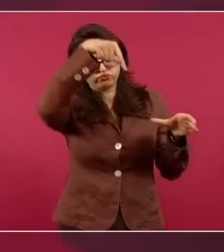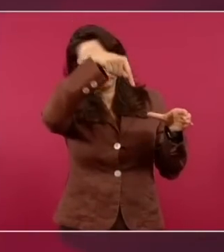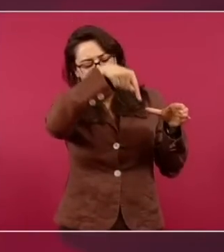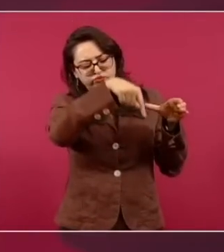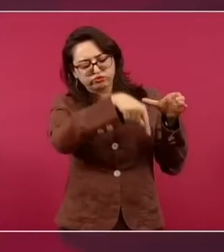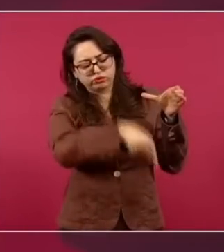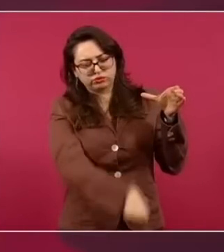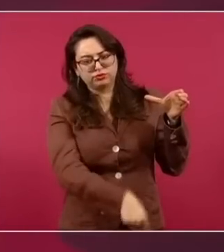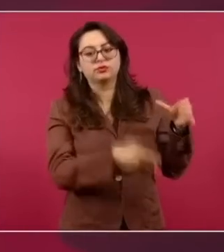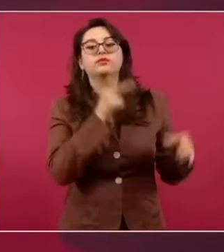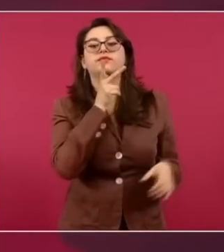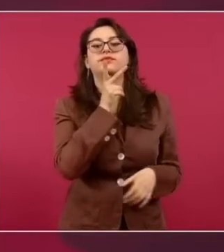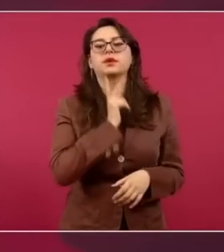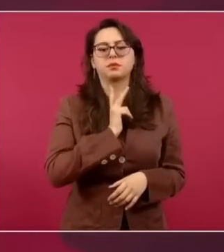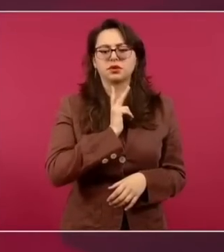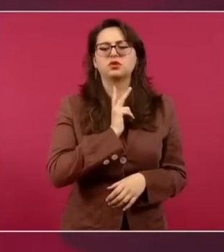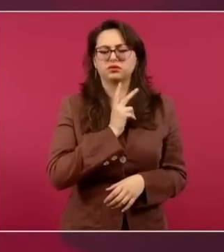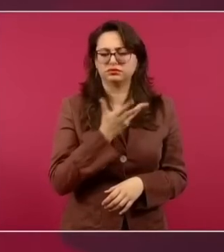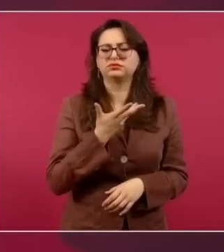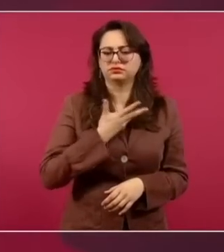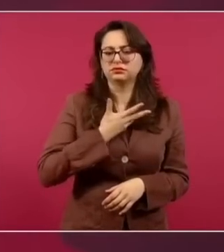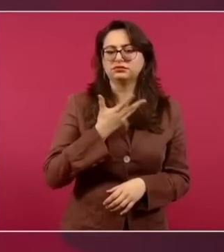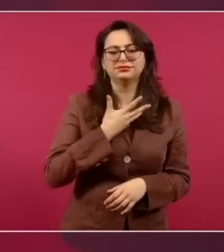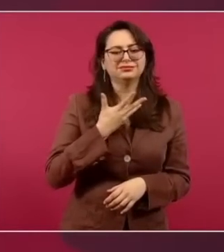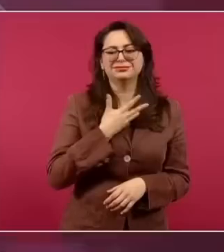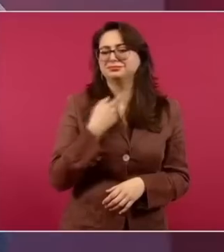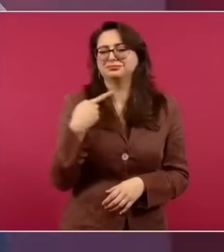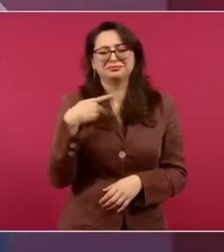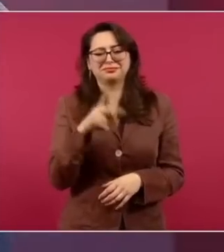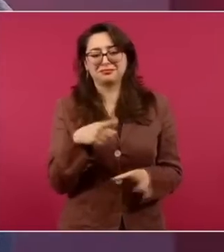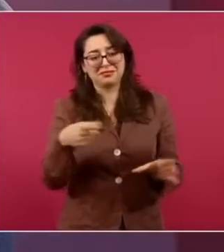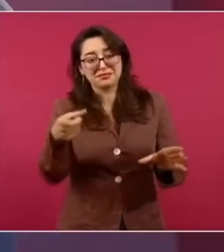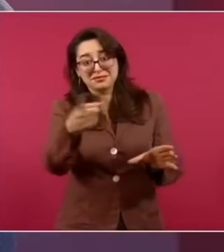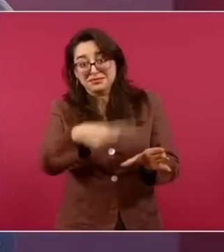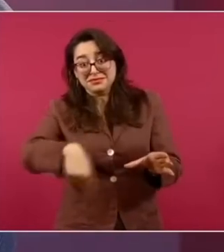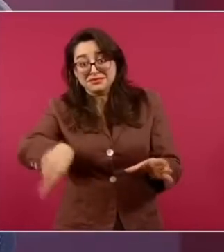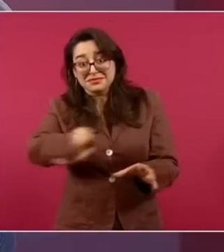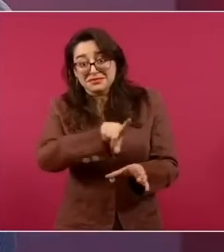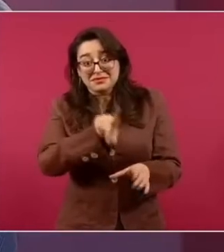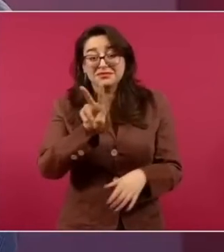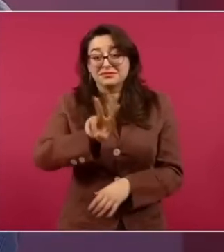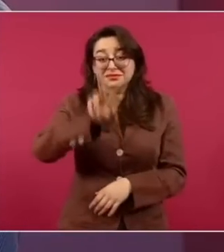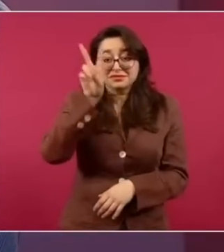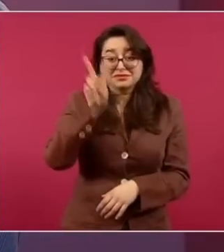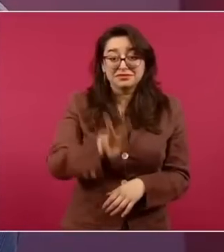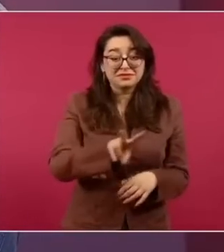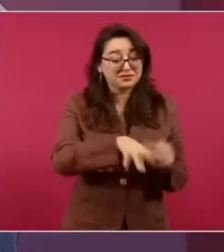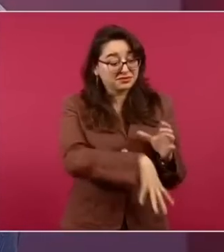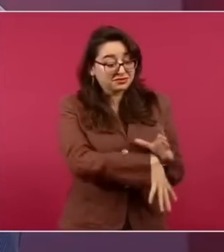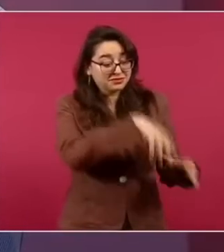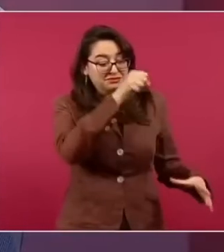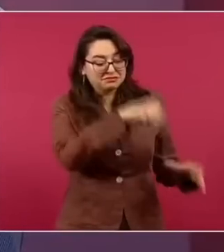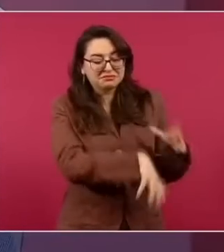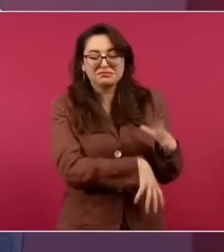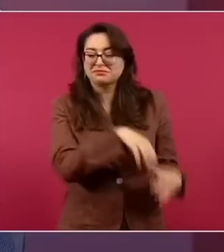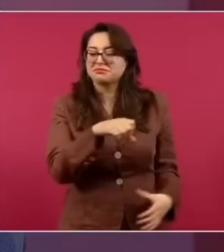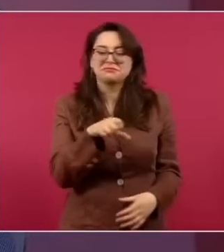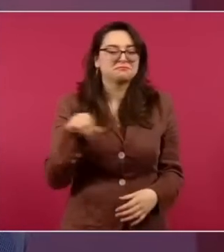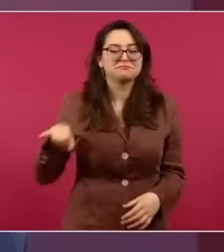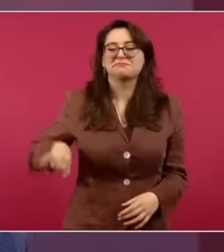Pero no iban por el petróleo de las aguas profundas, que dicho sea de paso, cuesta mucho extraerlo.